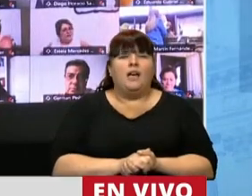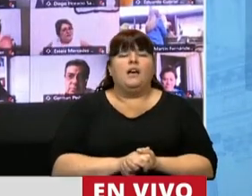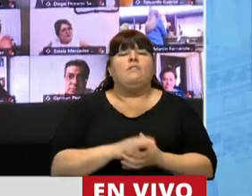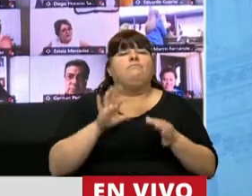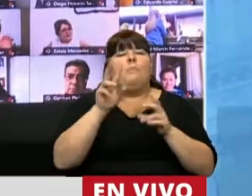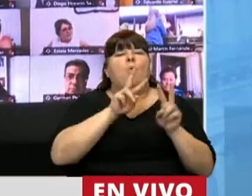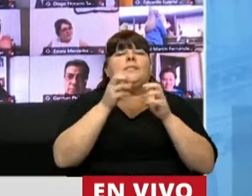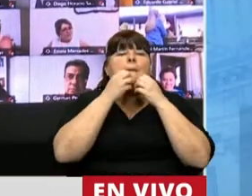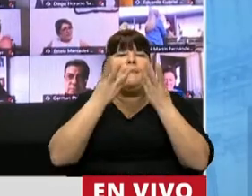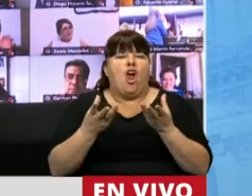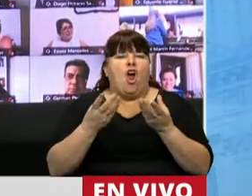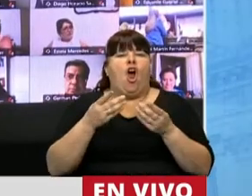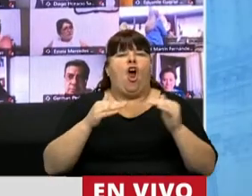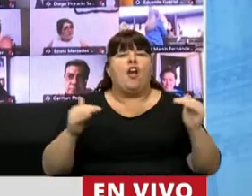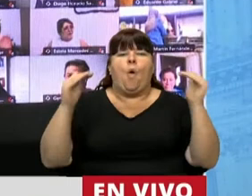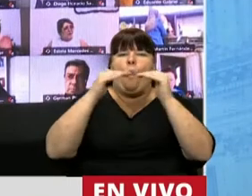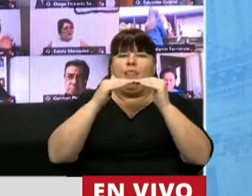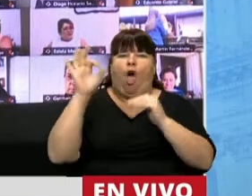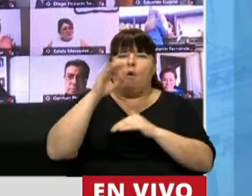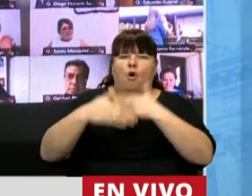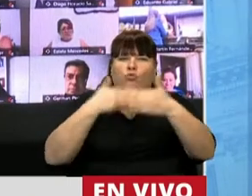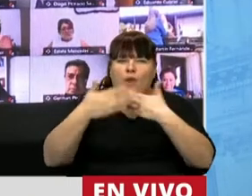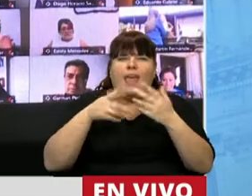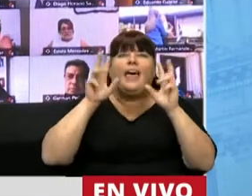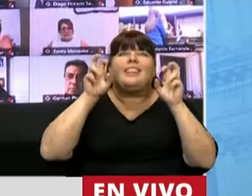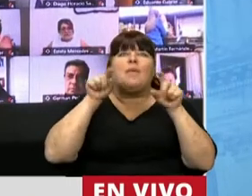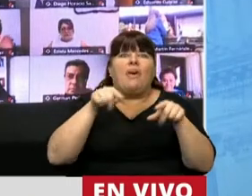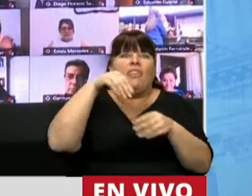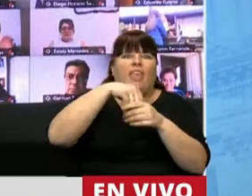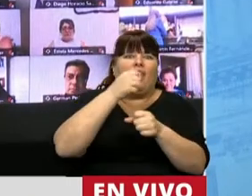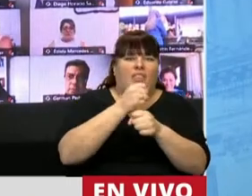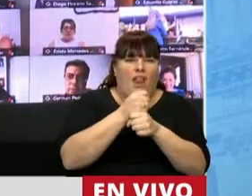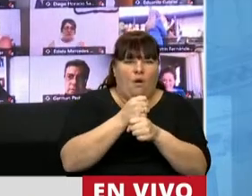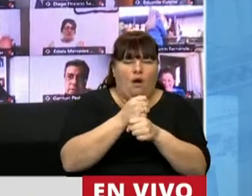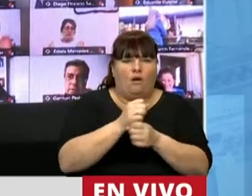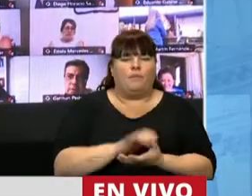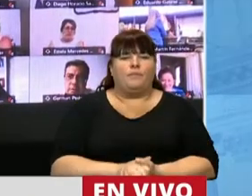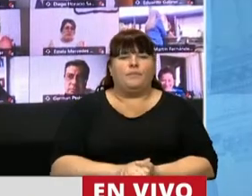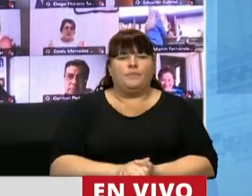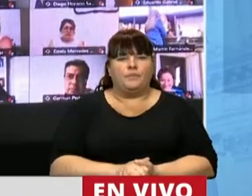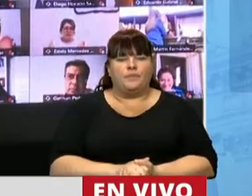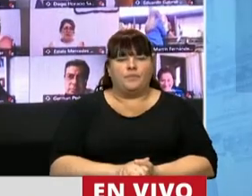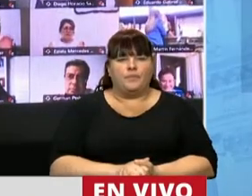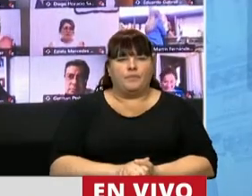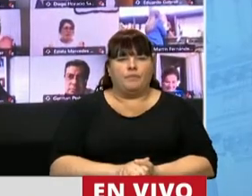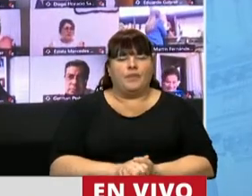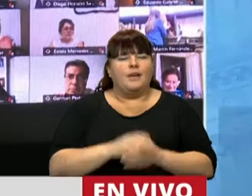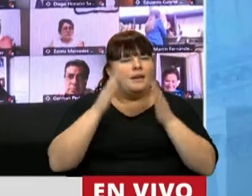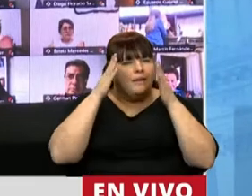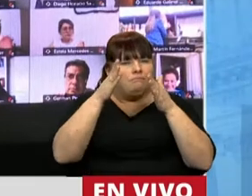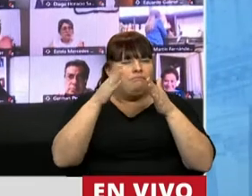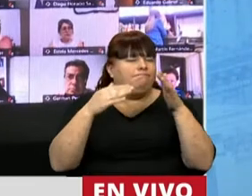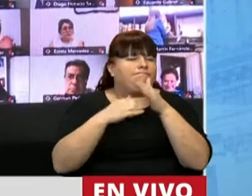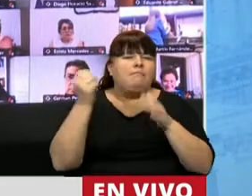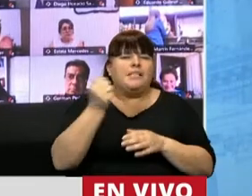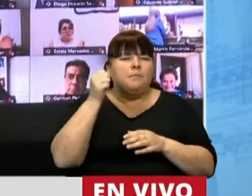en razón de mejorar las condiciones de igualdad de oportunidades en el mundo del trabajo. Y pone un eje central